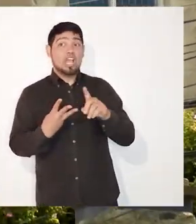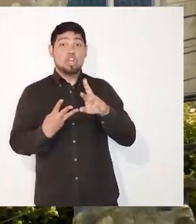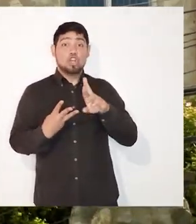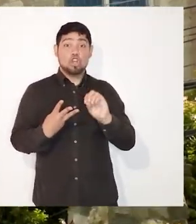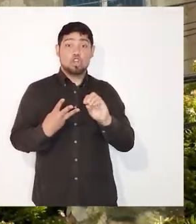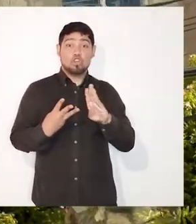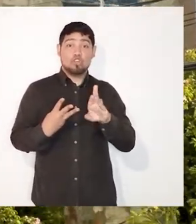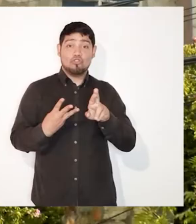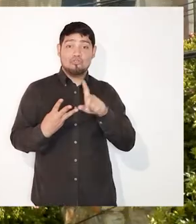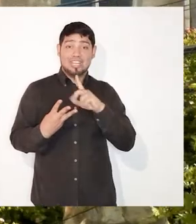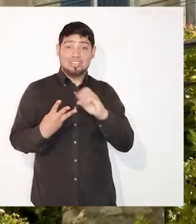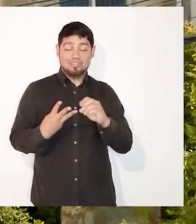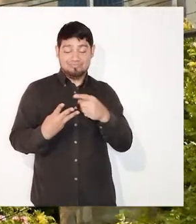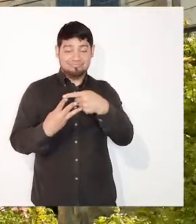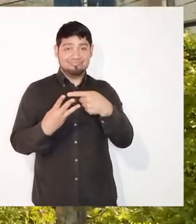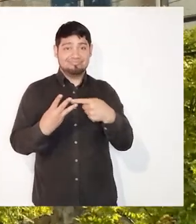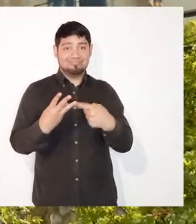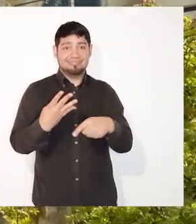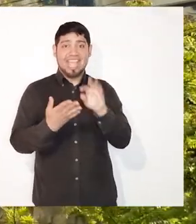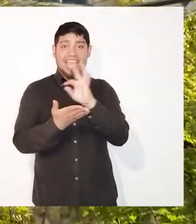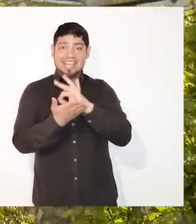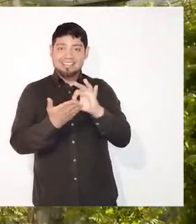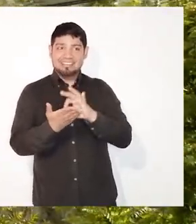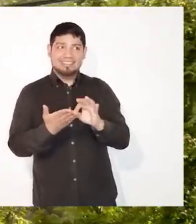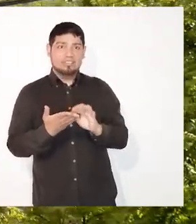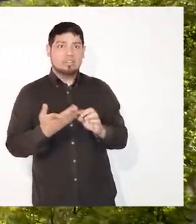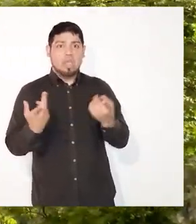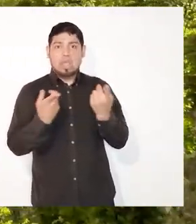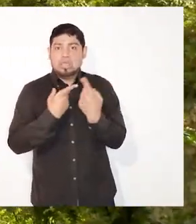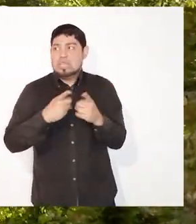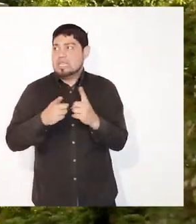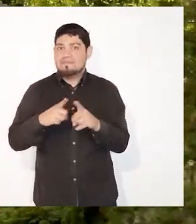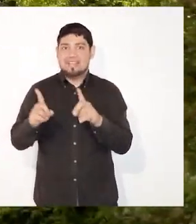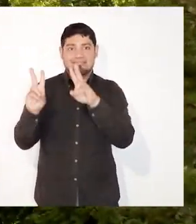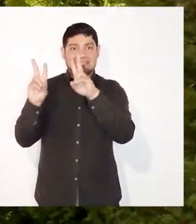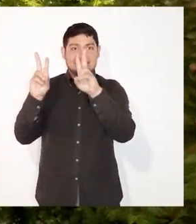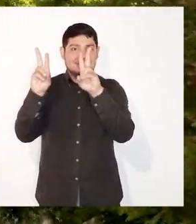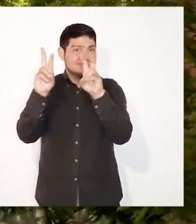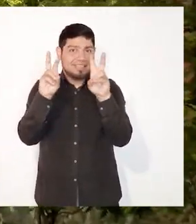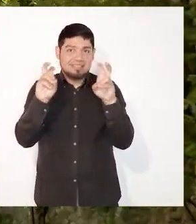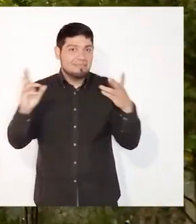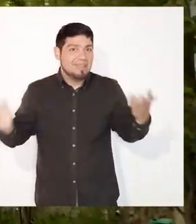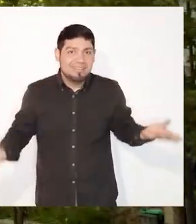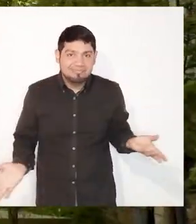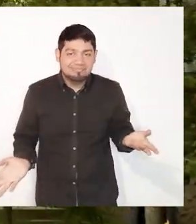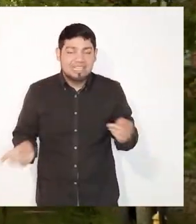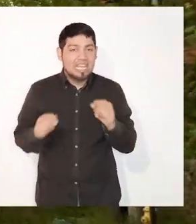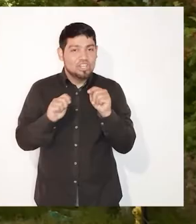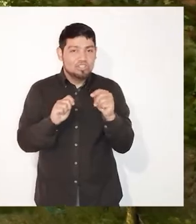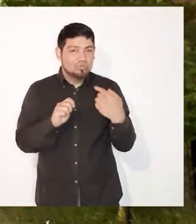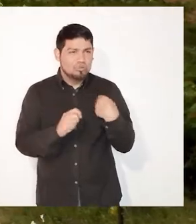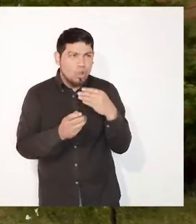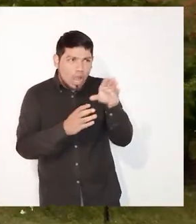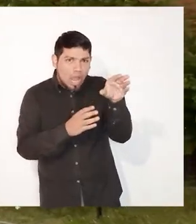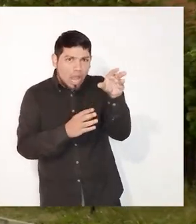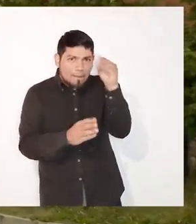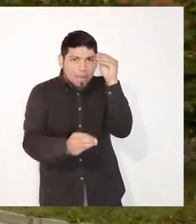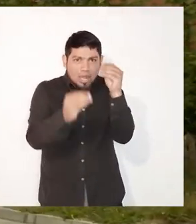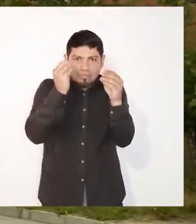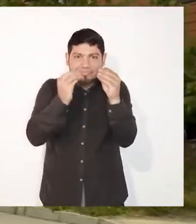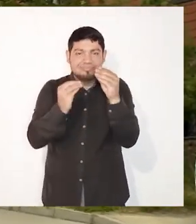Me gusta Roberto Ampuero, pero me gusta con su personaje, su alter ego de Cayetano Brulé, el investigador cubano. Es